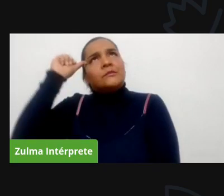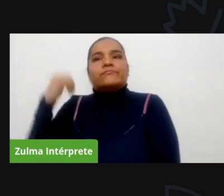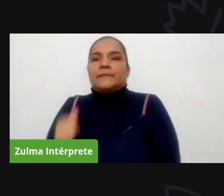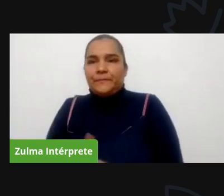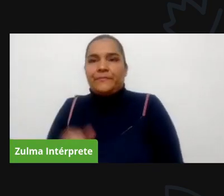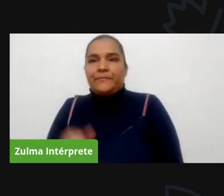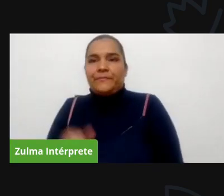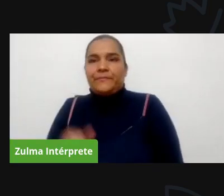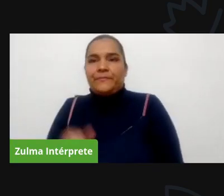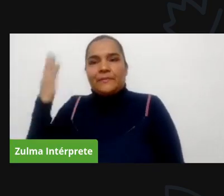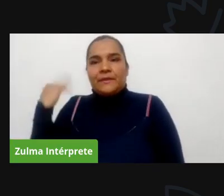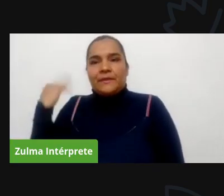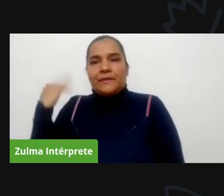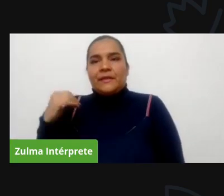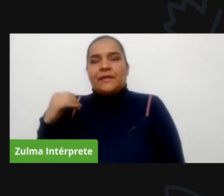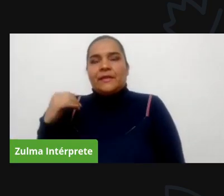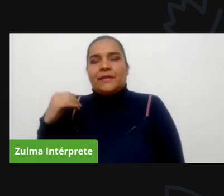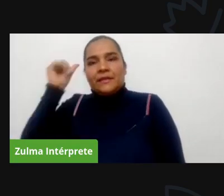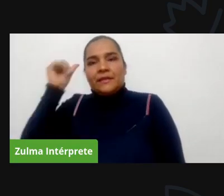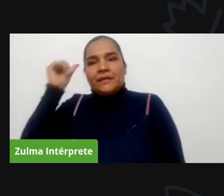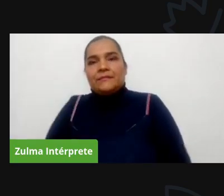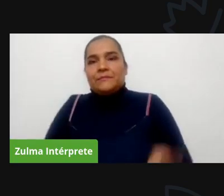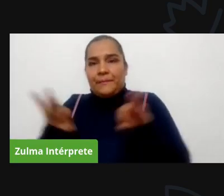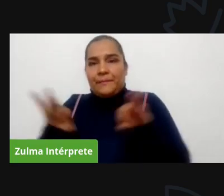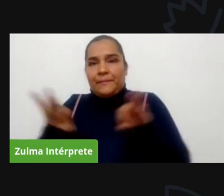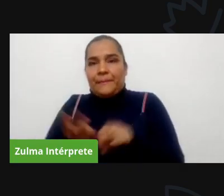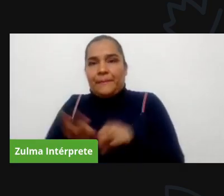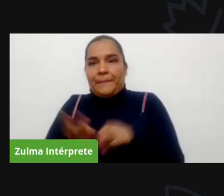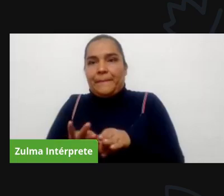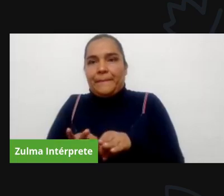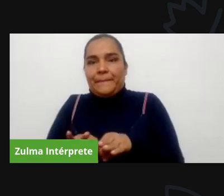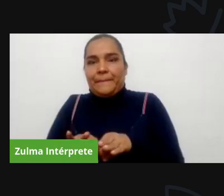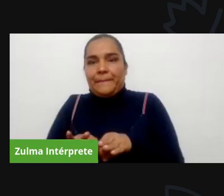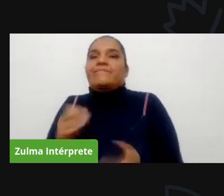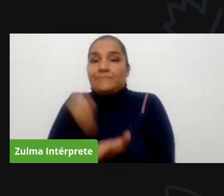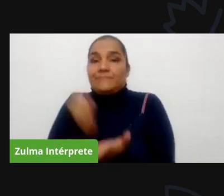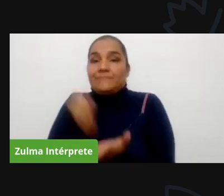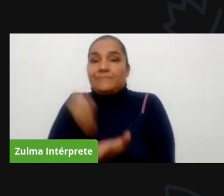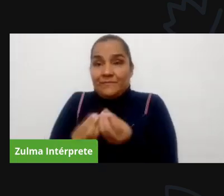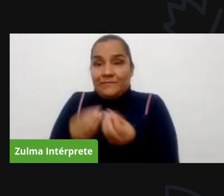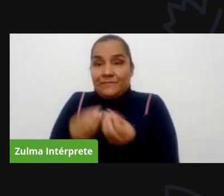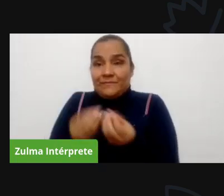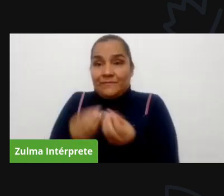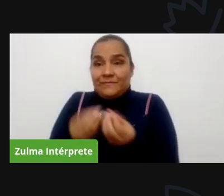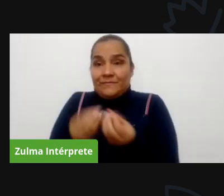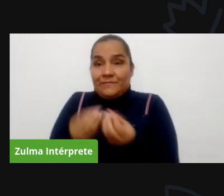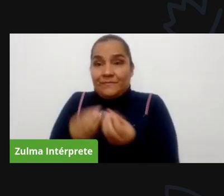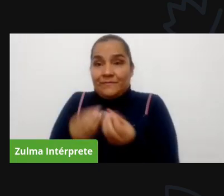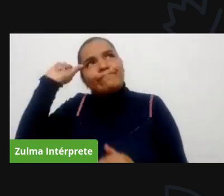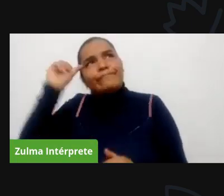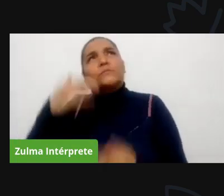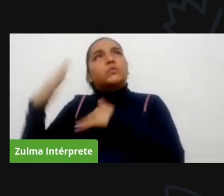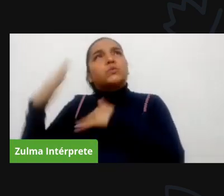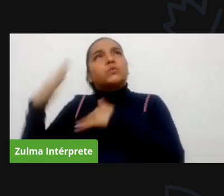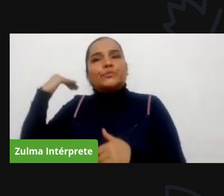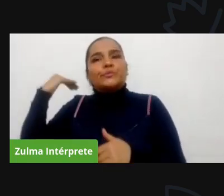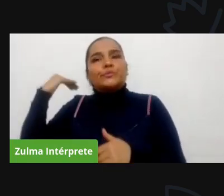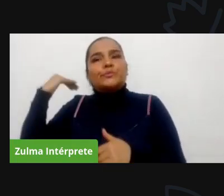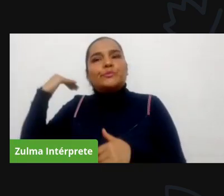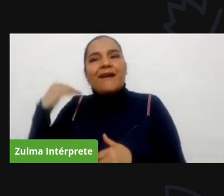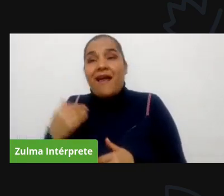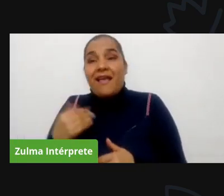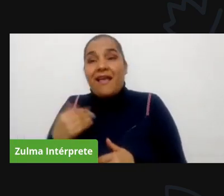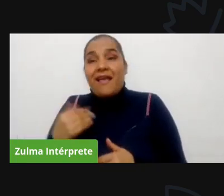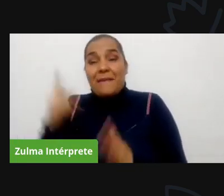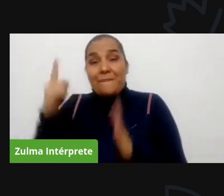son anteriores a la constitución de 1991 un mes de noviembre